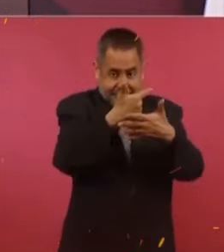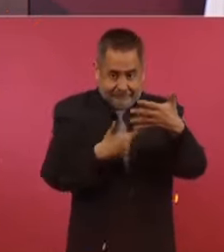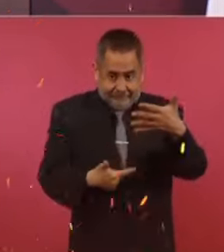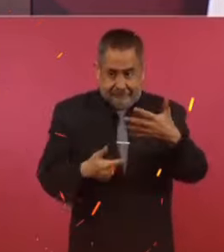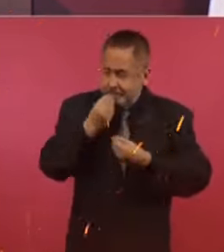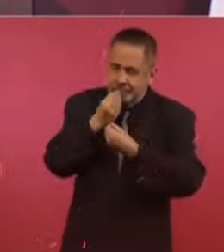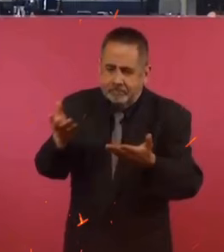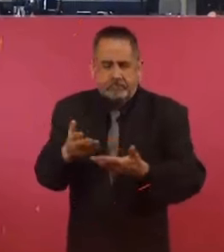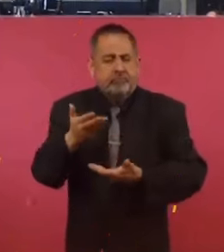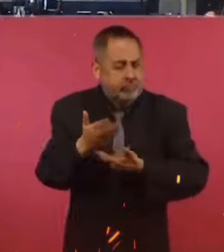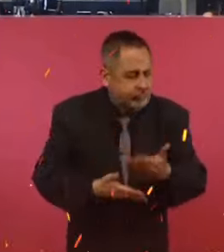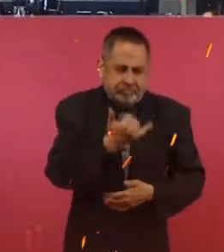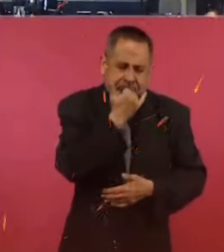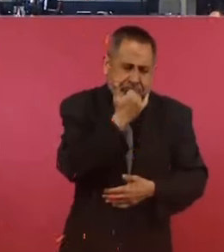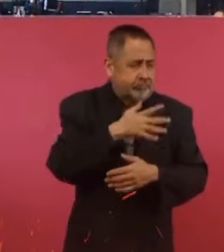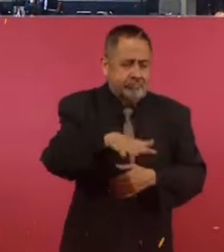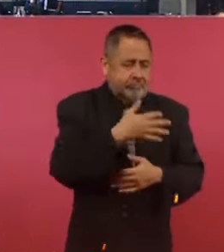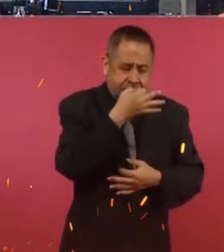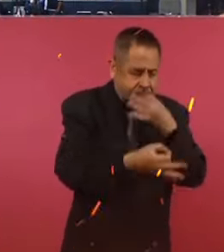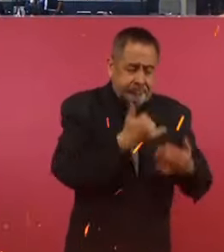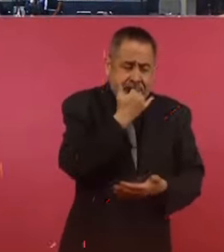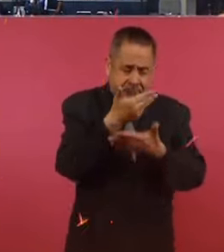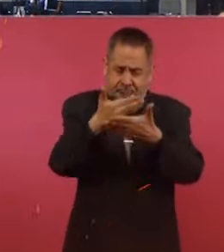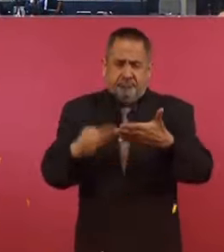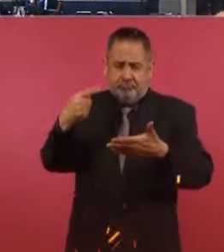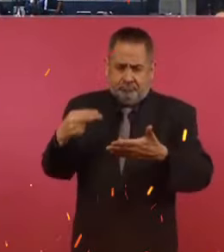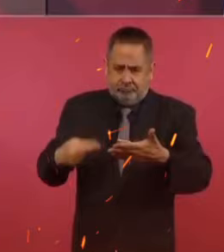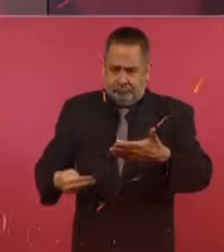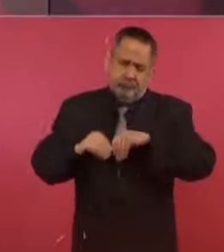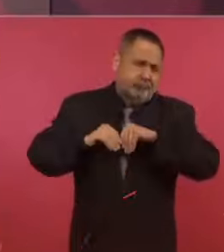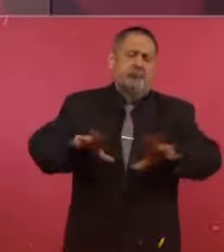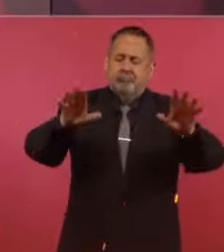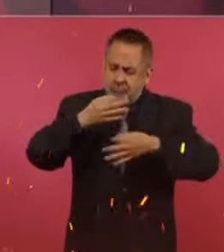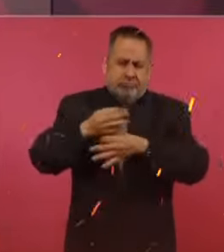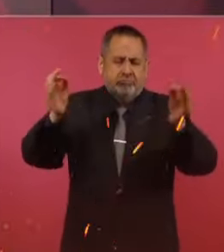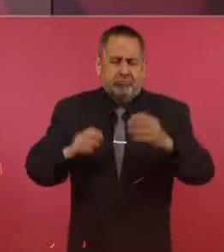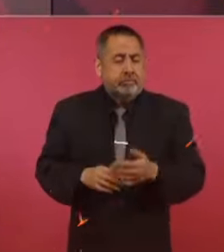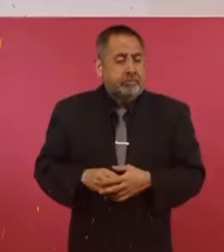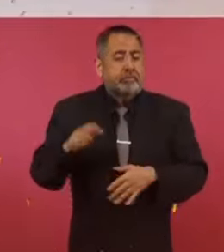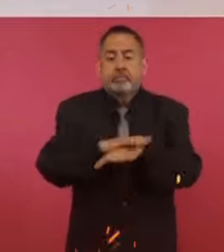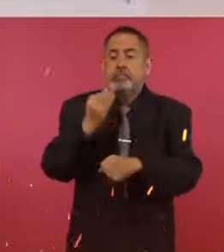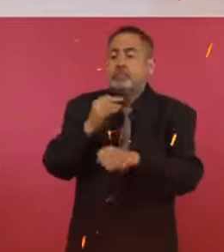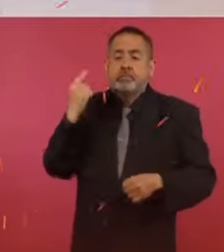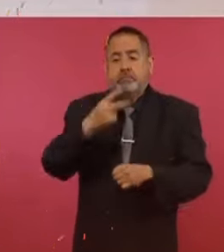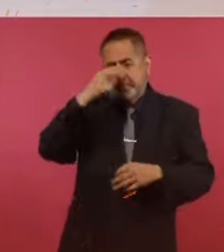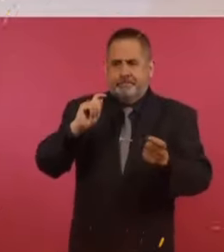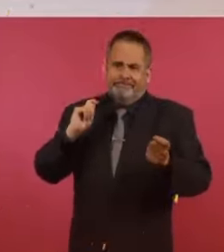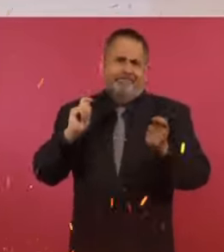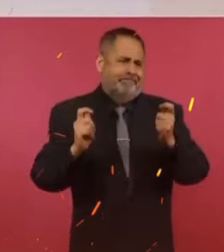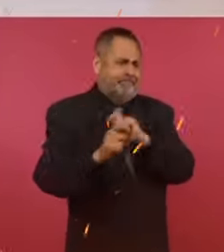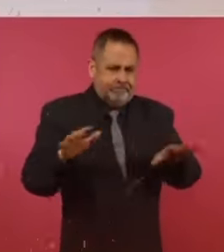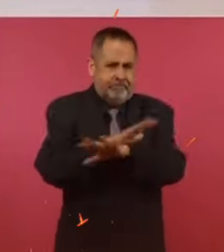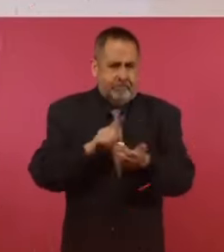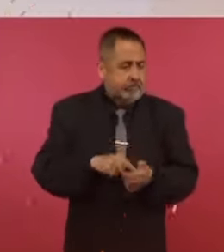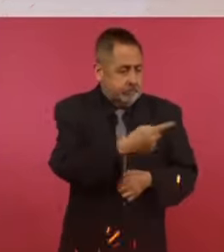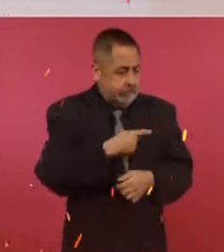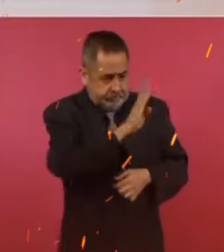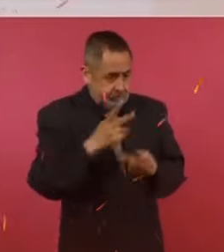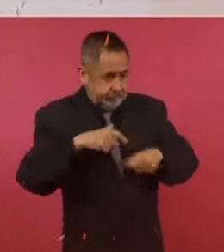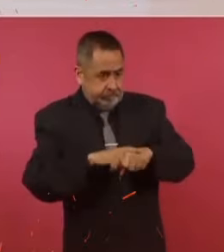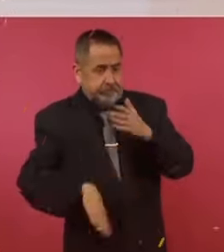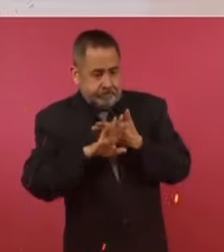tenía que decir y les ofrezco disculpas a todos ellos. Con todo respeto. Porque estamos hablando de la transformación de México. No es un asunto personal.